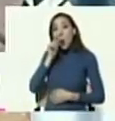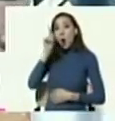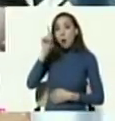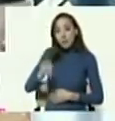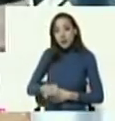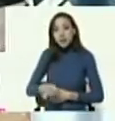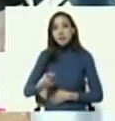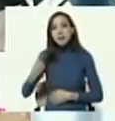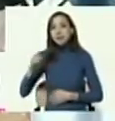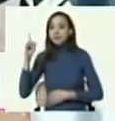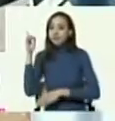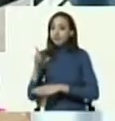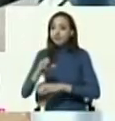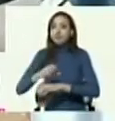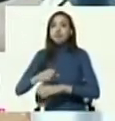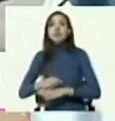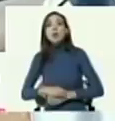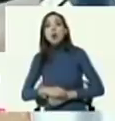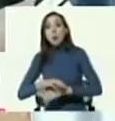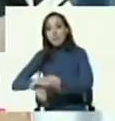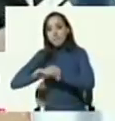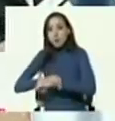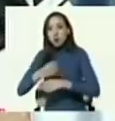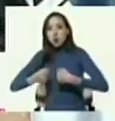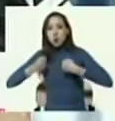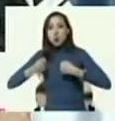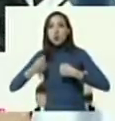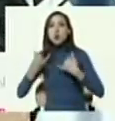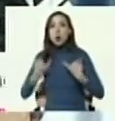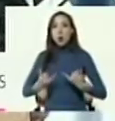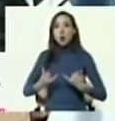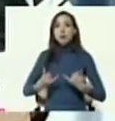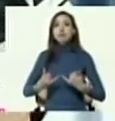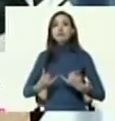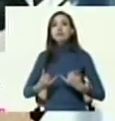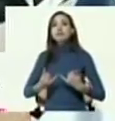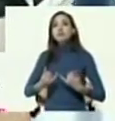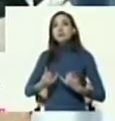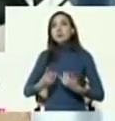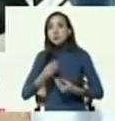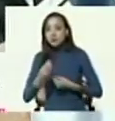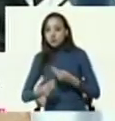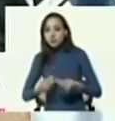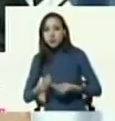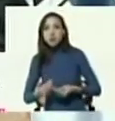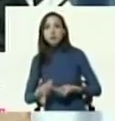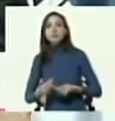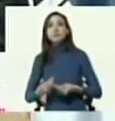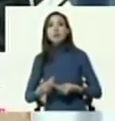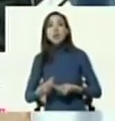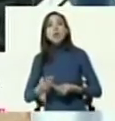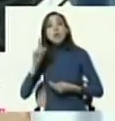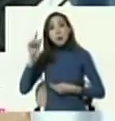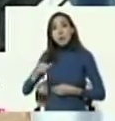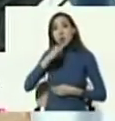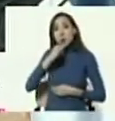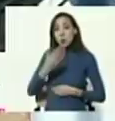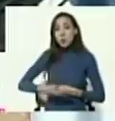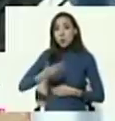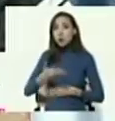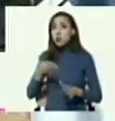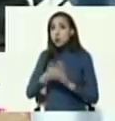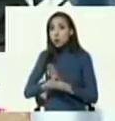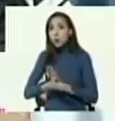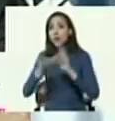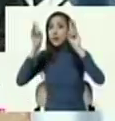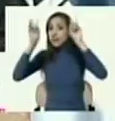Mijares tiene orden de aprehensión y se encuentra evadido. Quiero destacar igualmente sobre estos